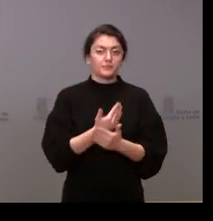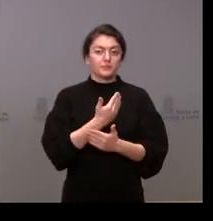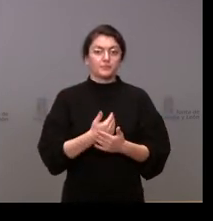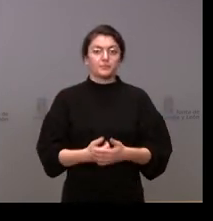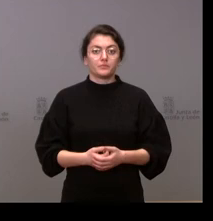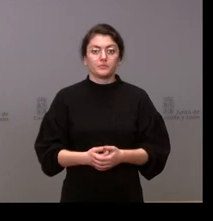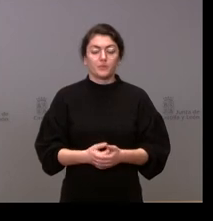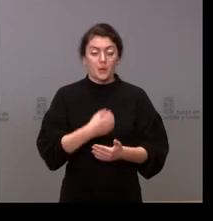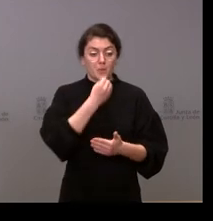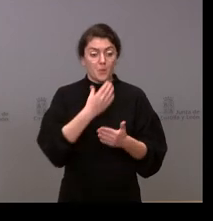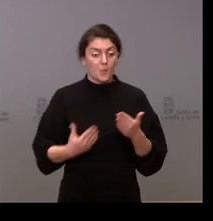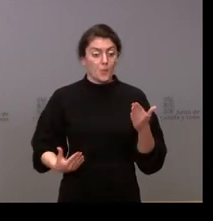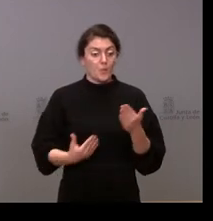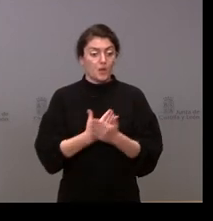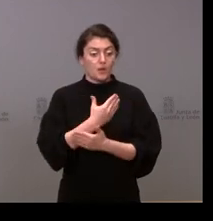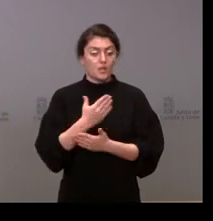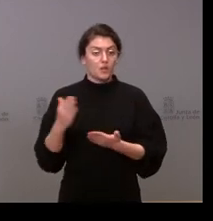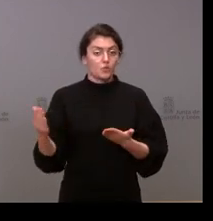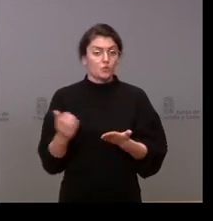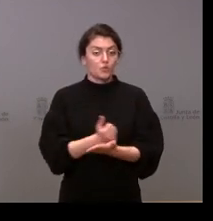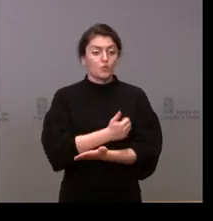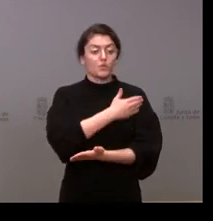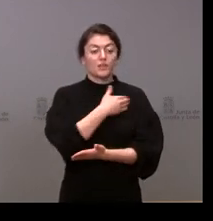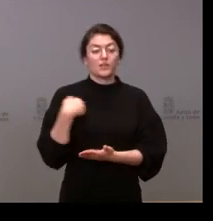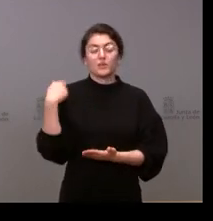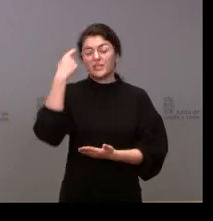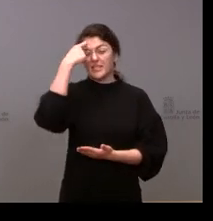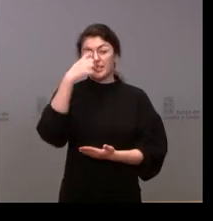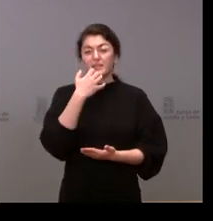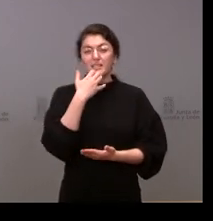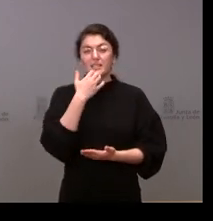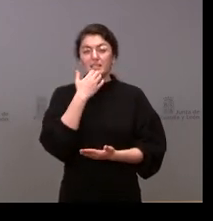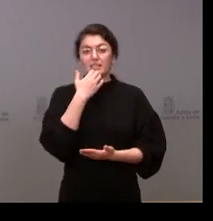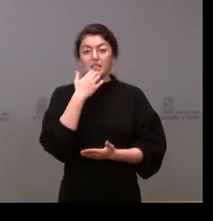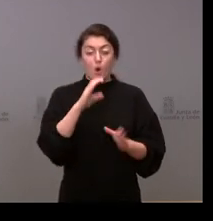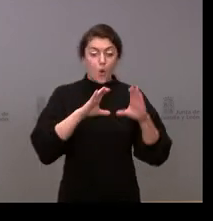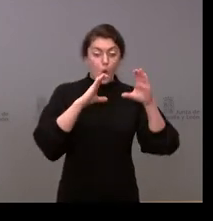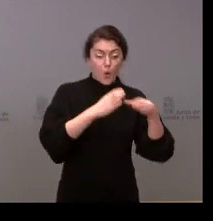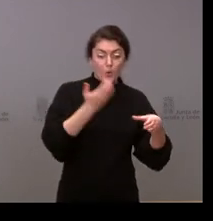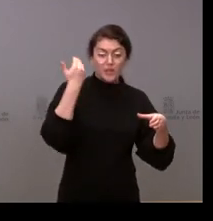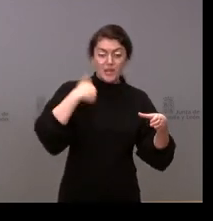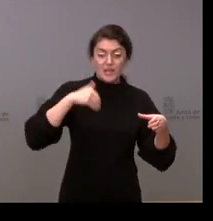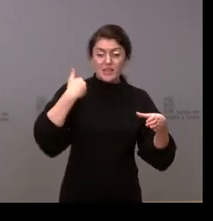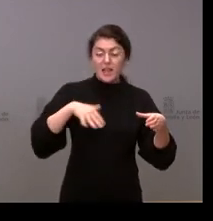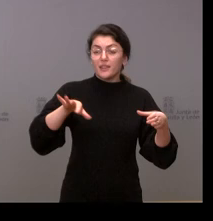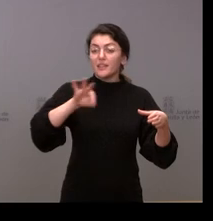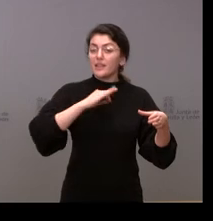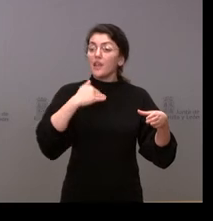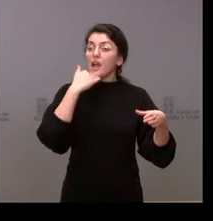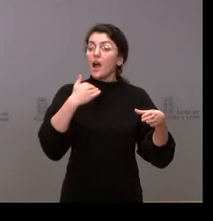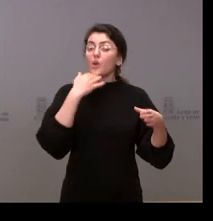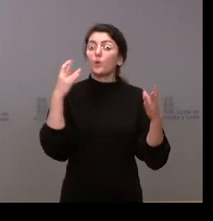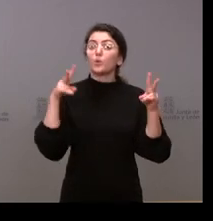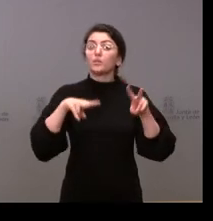hola muy buenos días a todos a mí me gustaría saber si la junta ha recurrido o ha tomado ya alguna decisión al respecto sobre